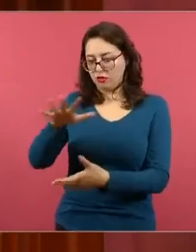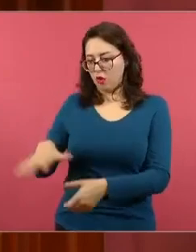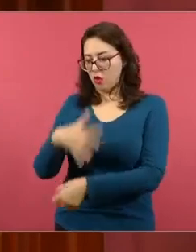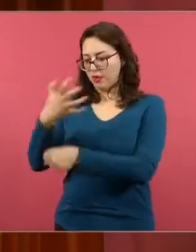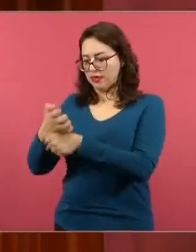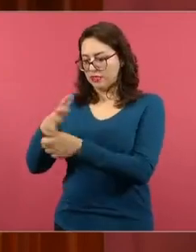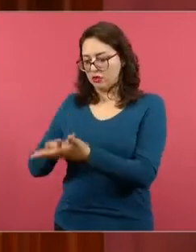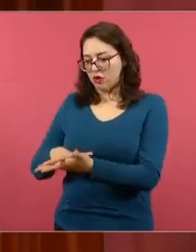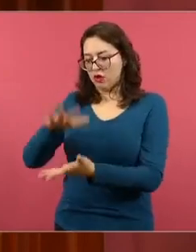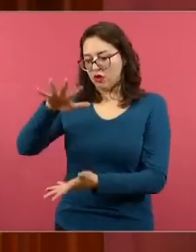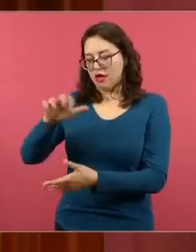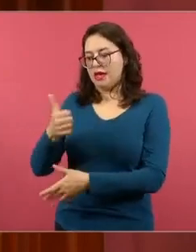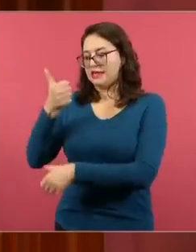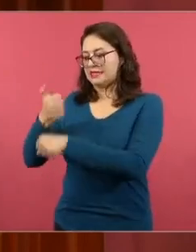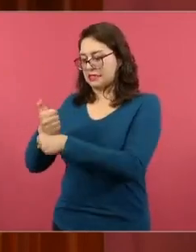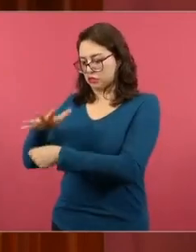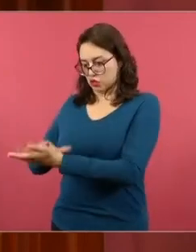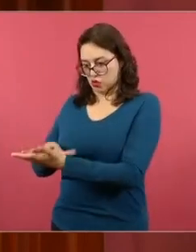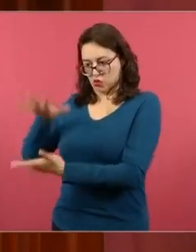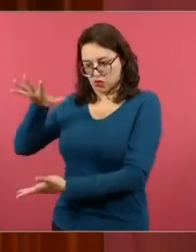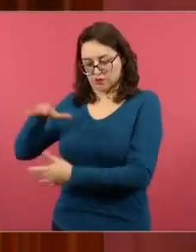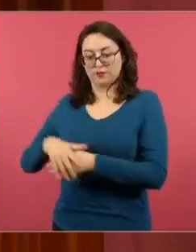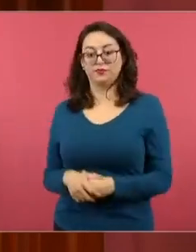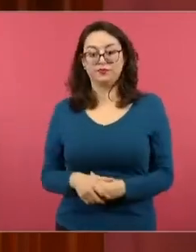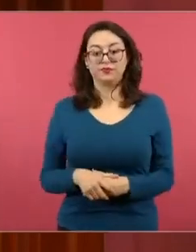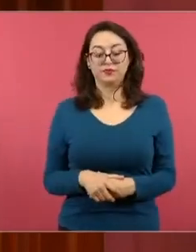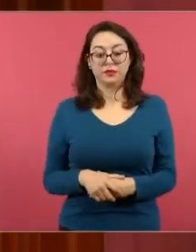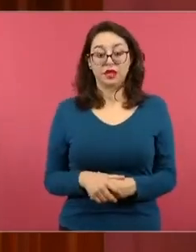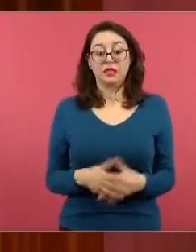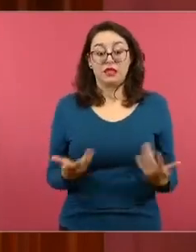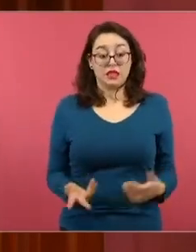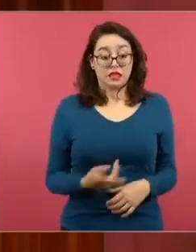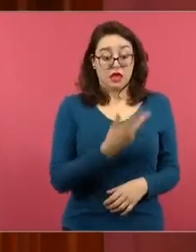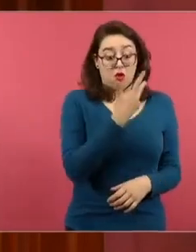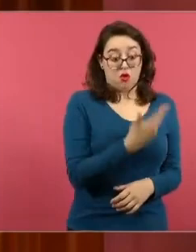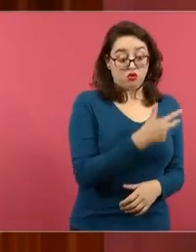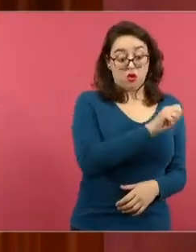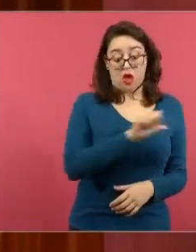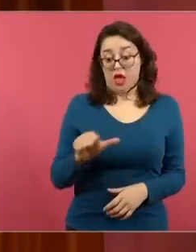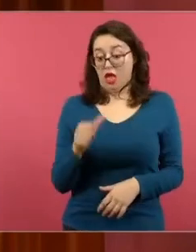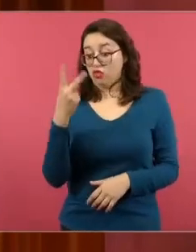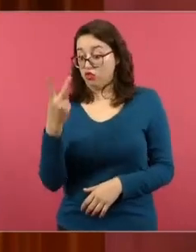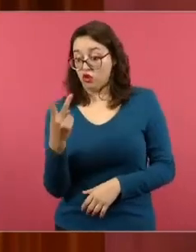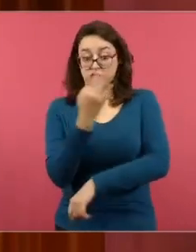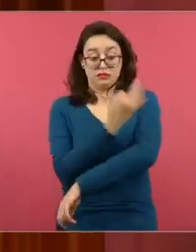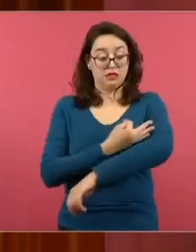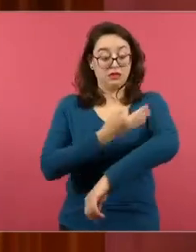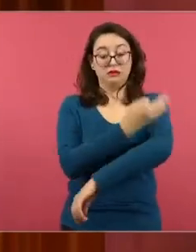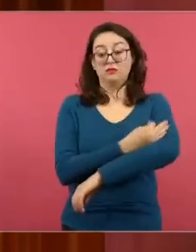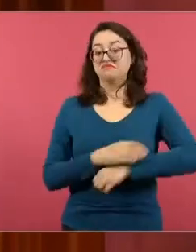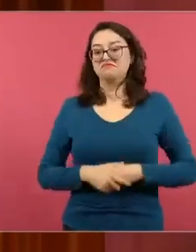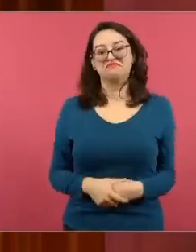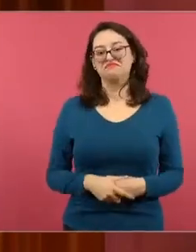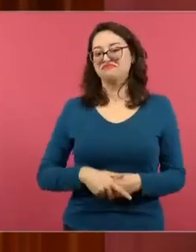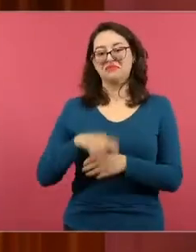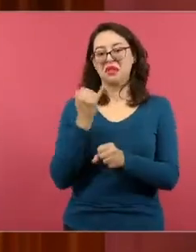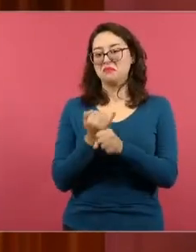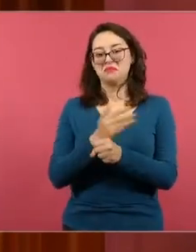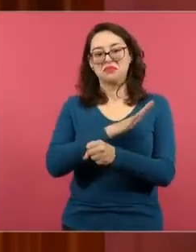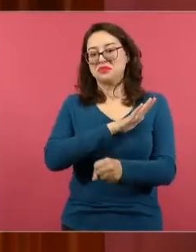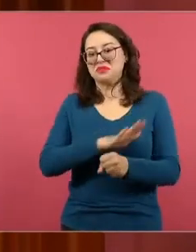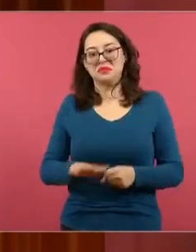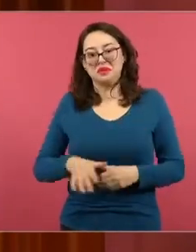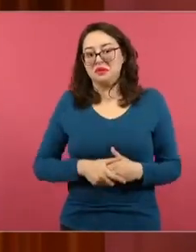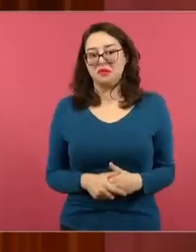a 2 de la tarde. Si nosotros seguimos con ese paradigma, fraccionando las disciplinas, pues obviamente que yo puedo